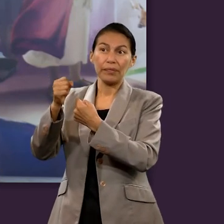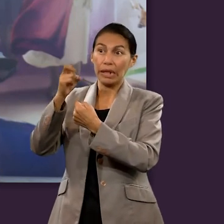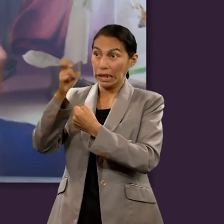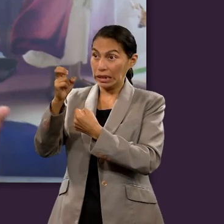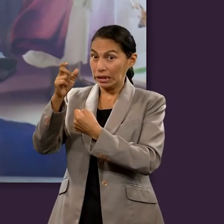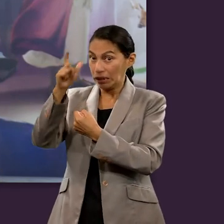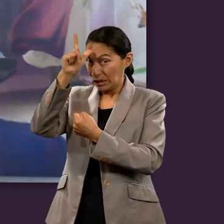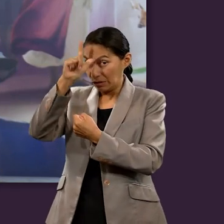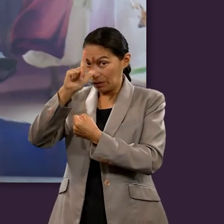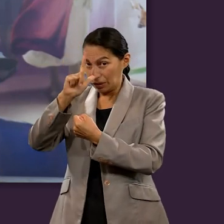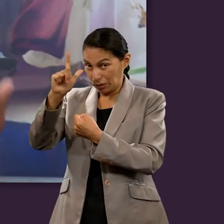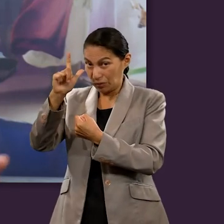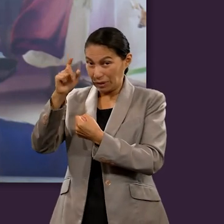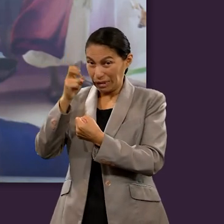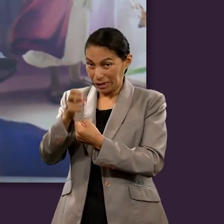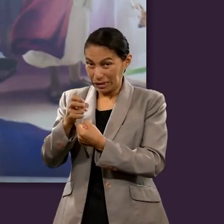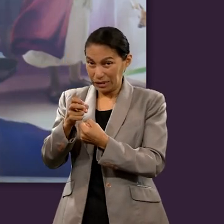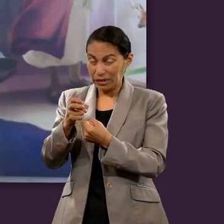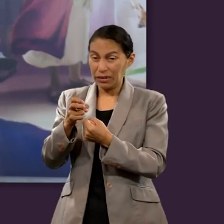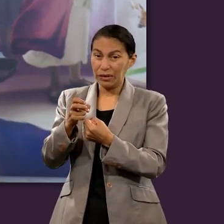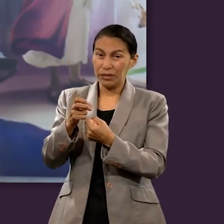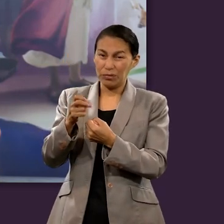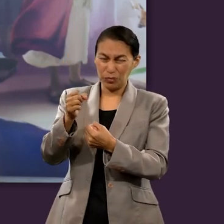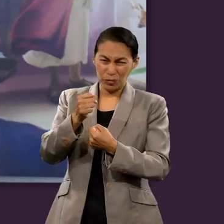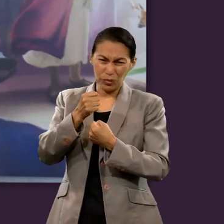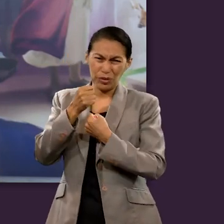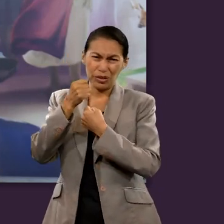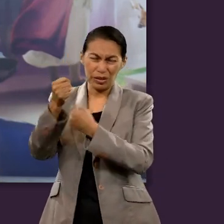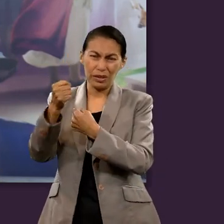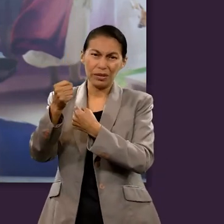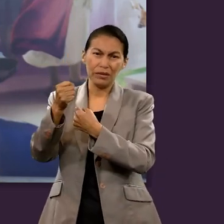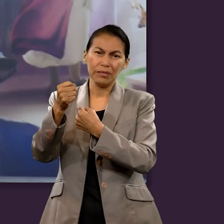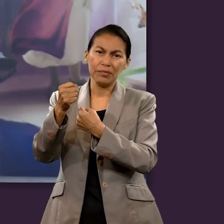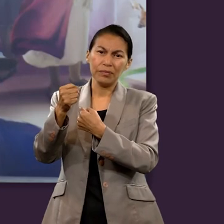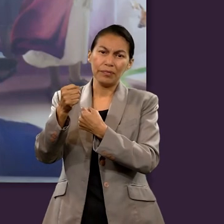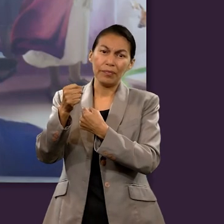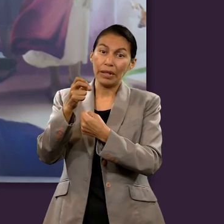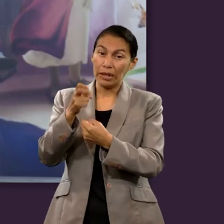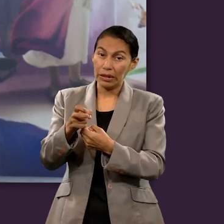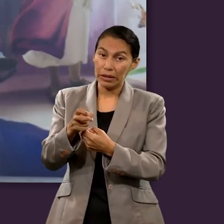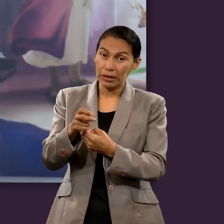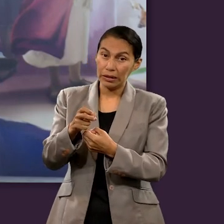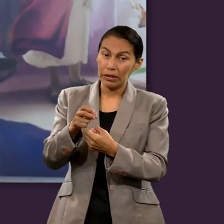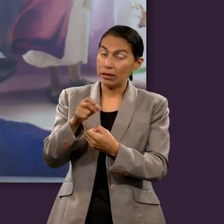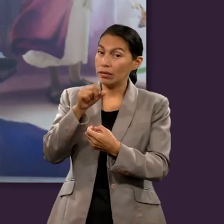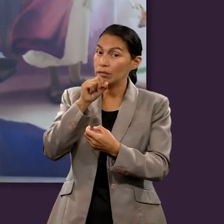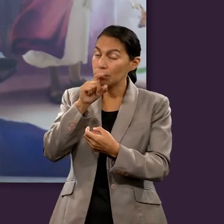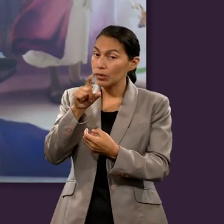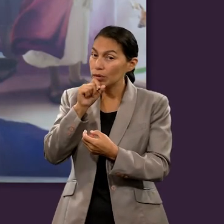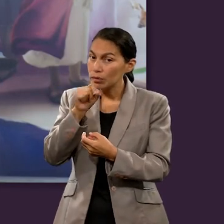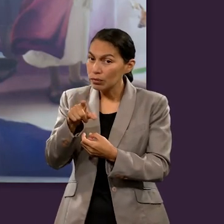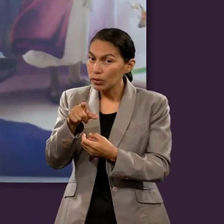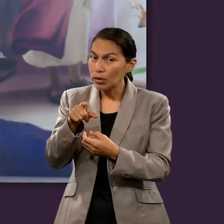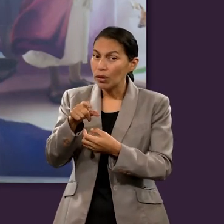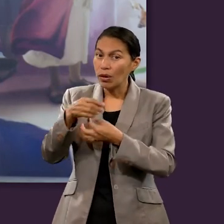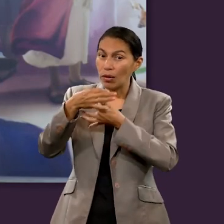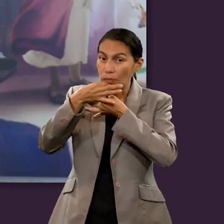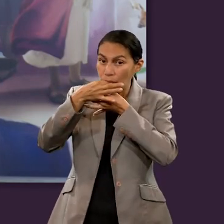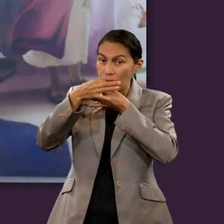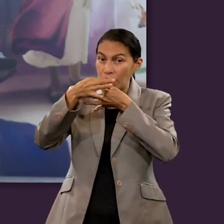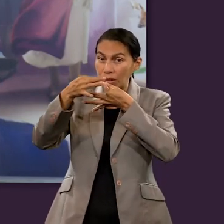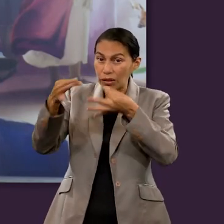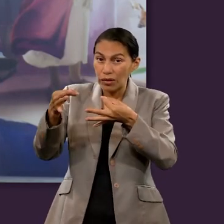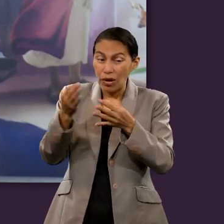y ese mismo espíritu o en este mismo poder de ese espíritu fue que se hizo la predicación